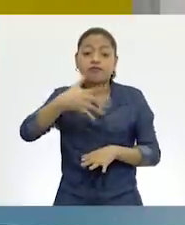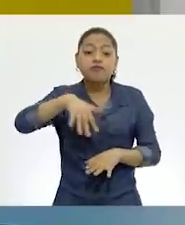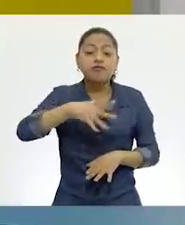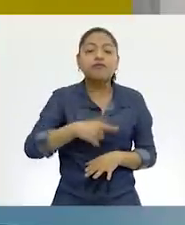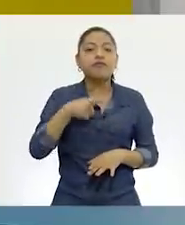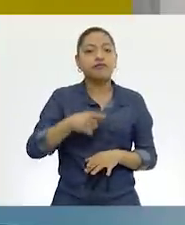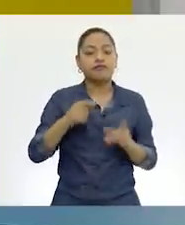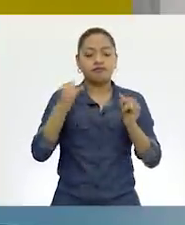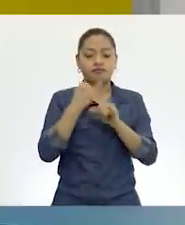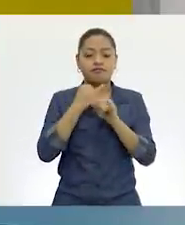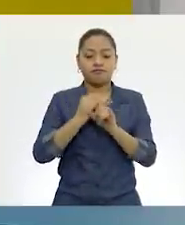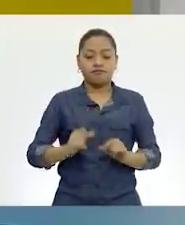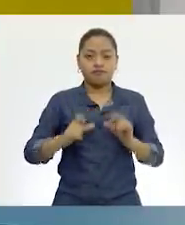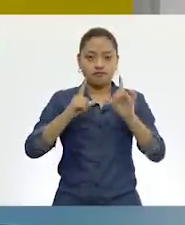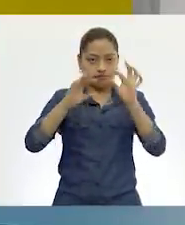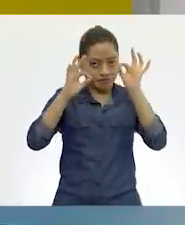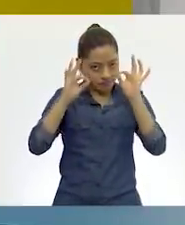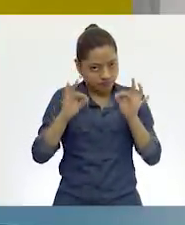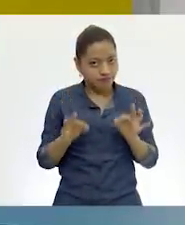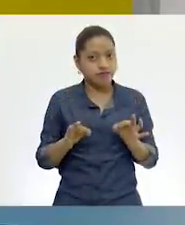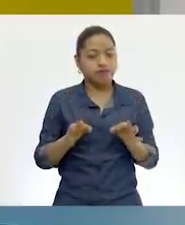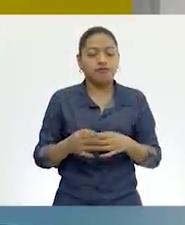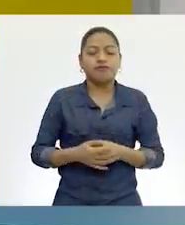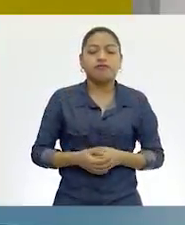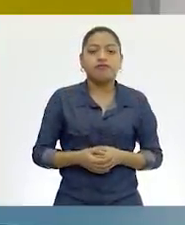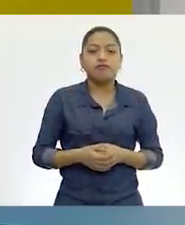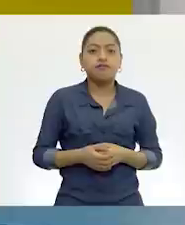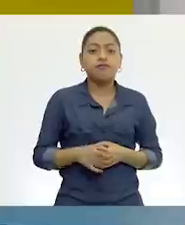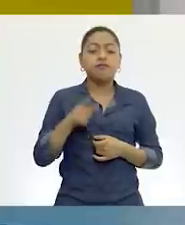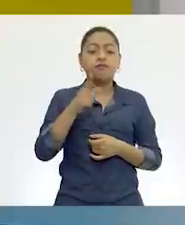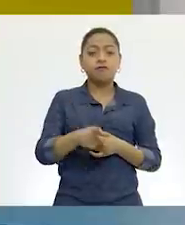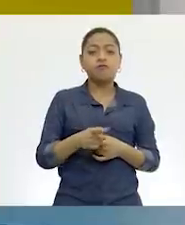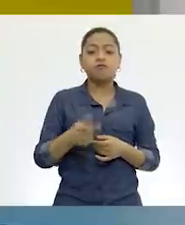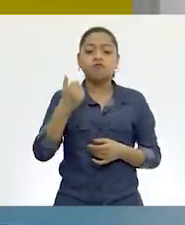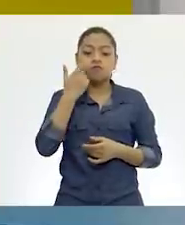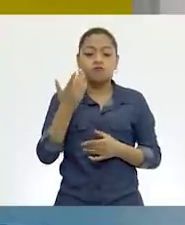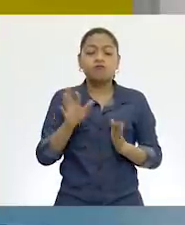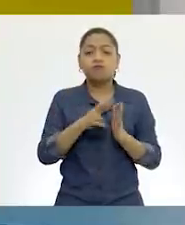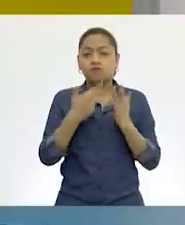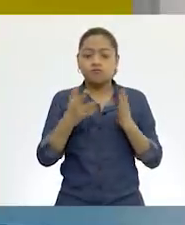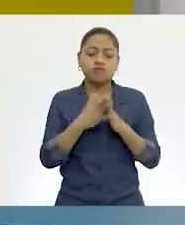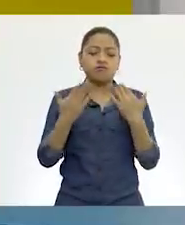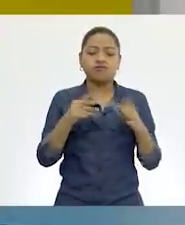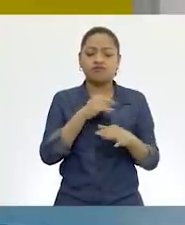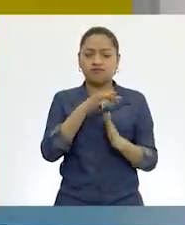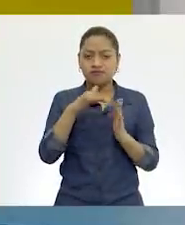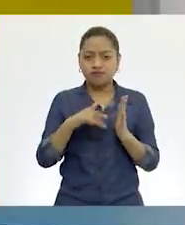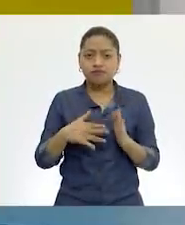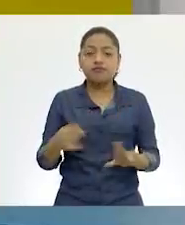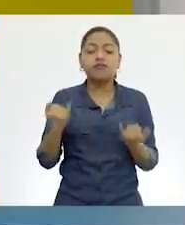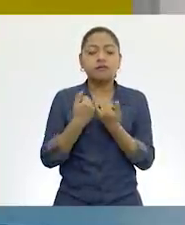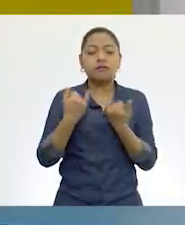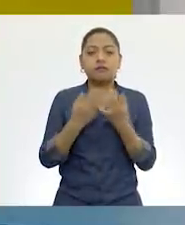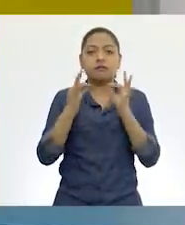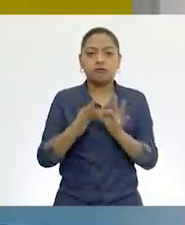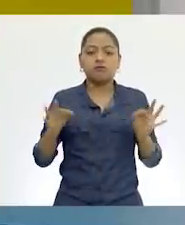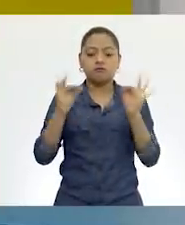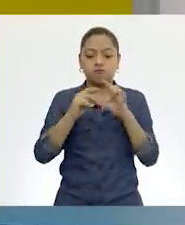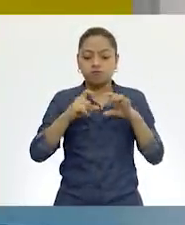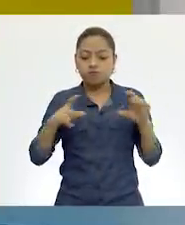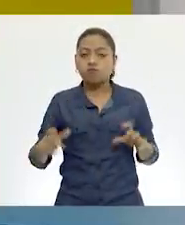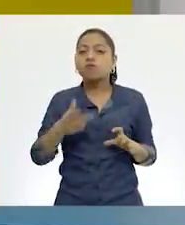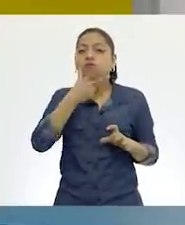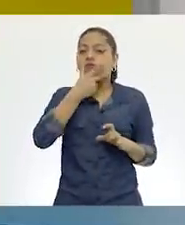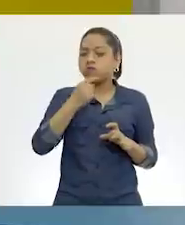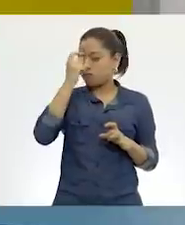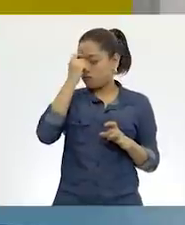Cuando ya tengas, pues, el documento, el artículo que vayas a revisar, también revisa la bibliografía para que